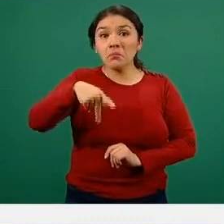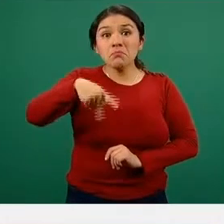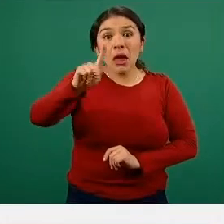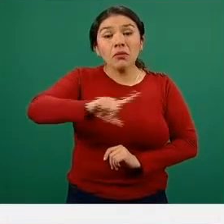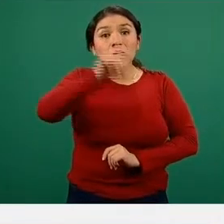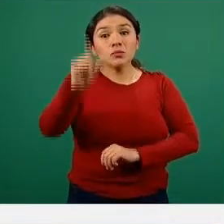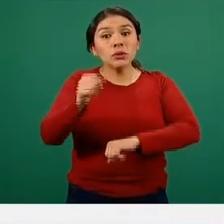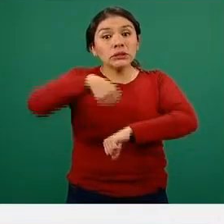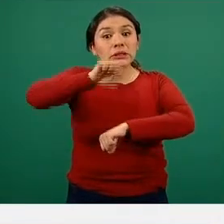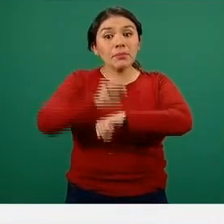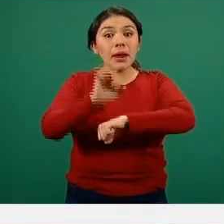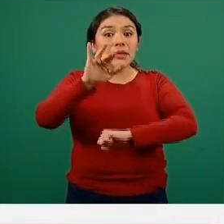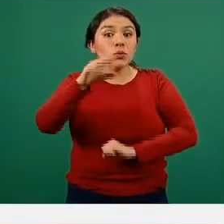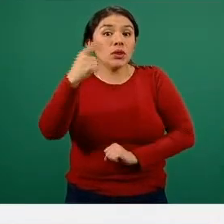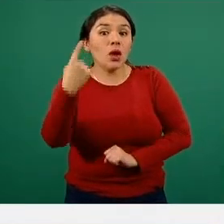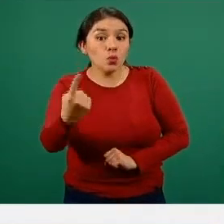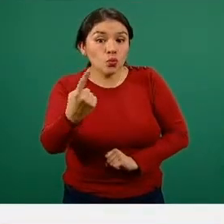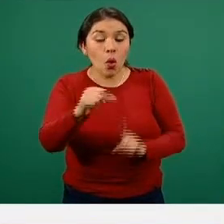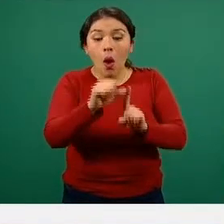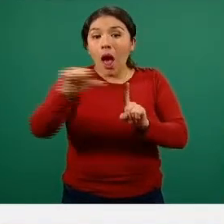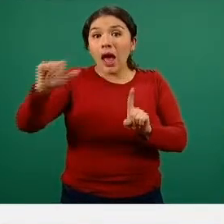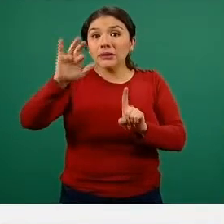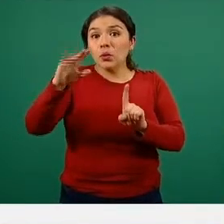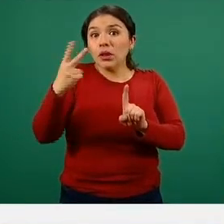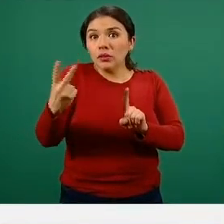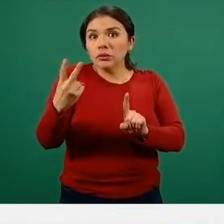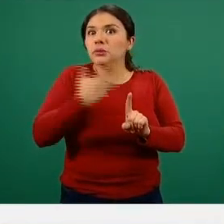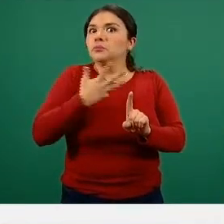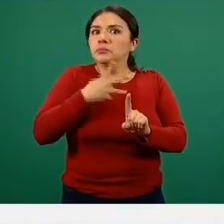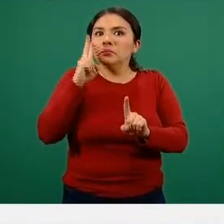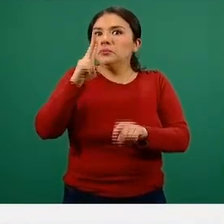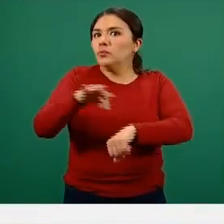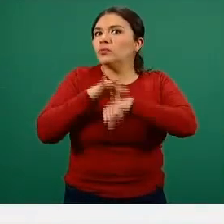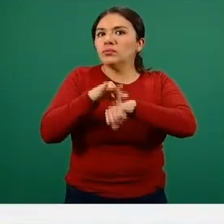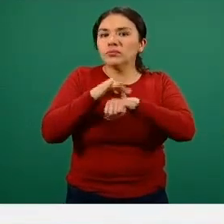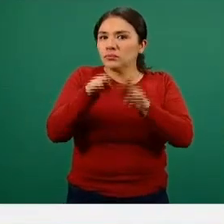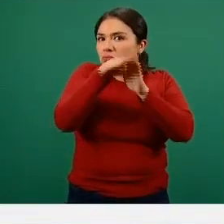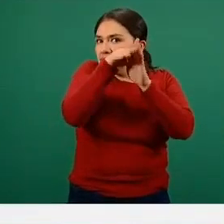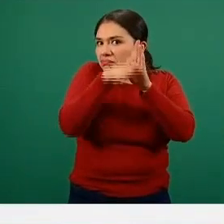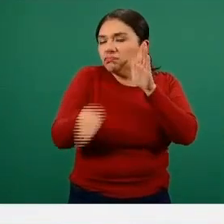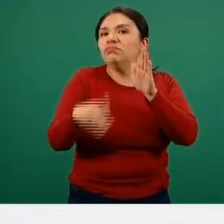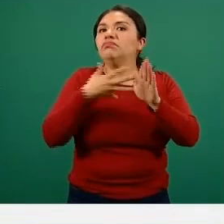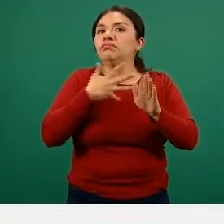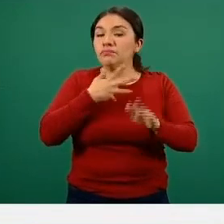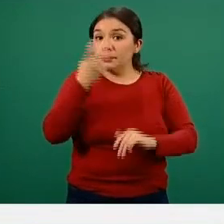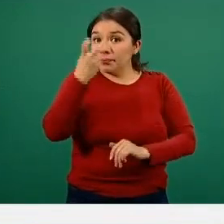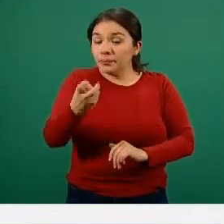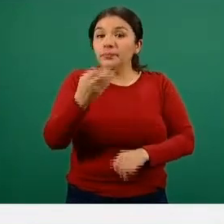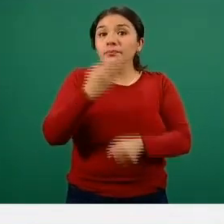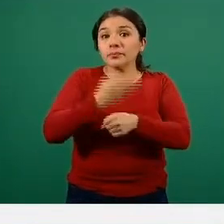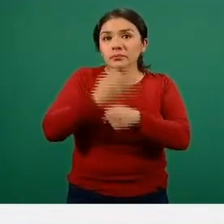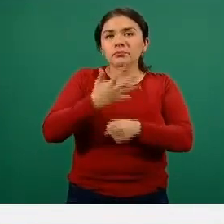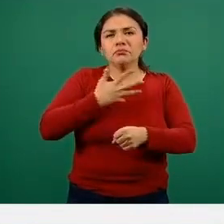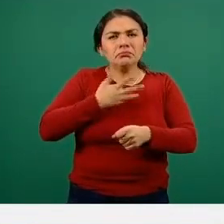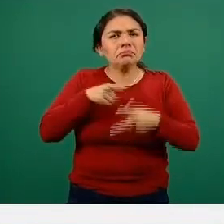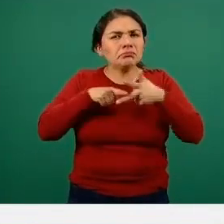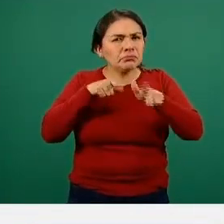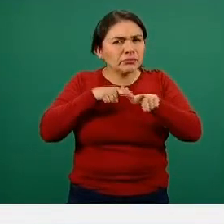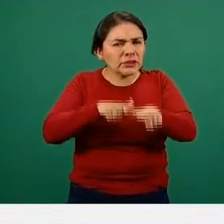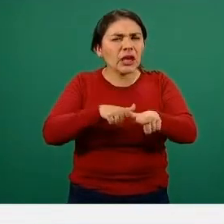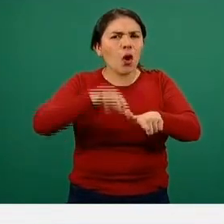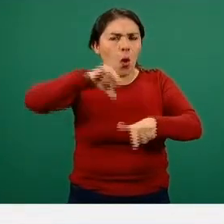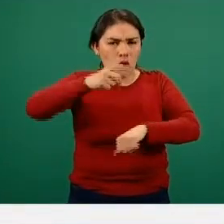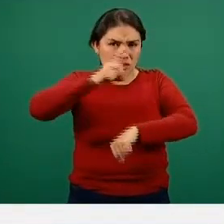para efectos de la semana 51 a las 52, un descenso ya más marcado, que inclusive lo estamos midiendo para el día